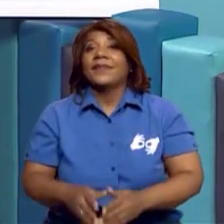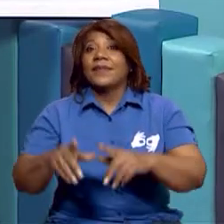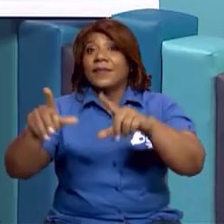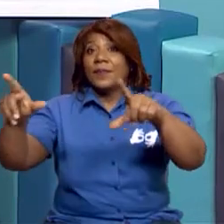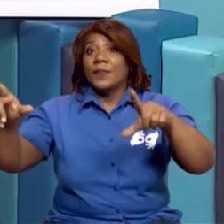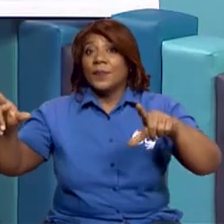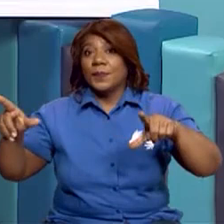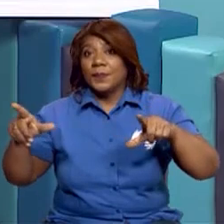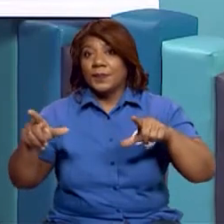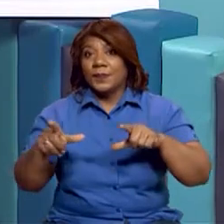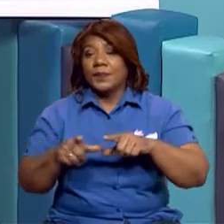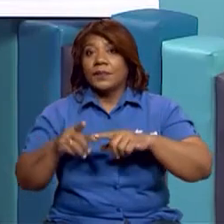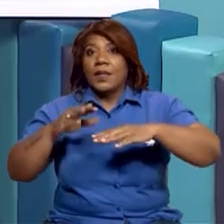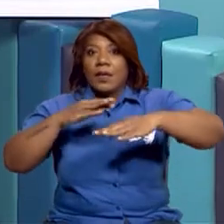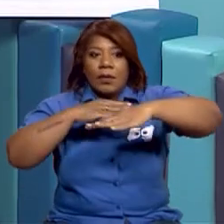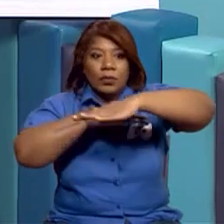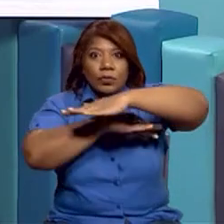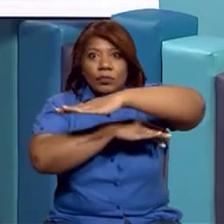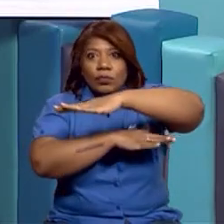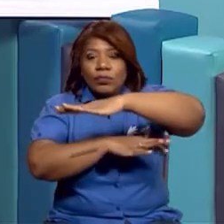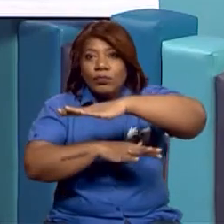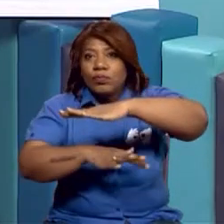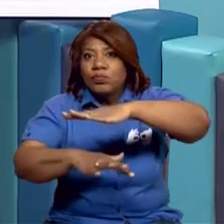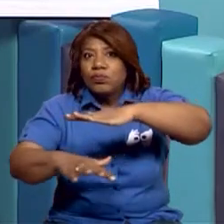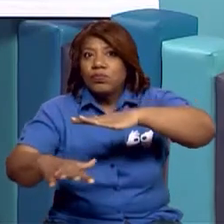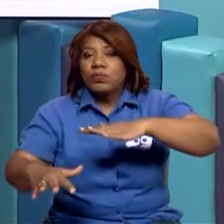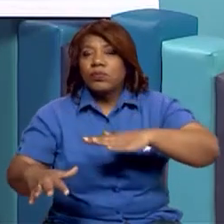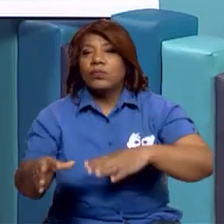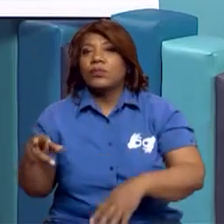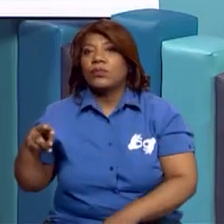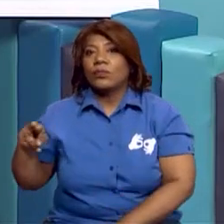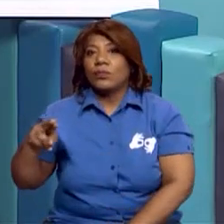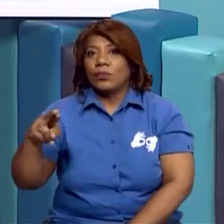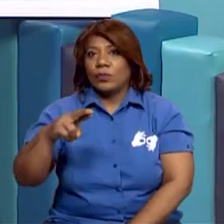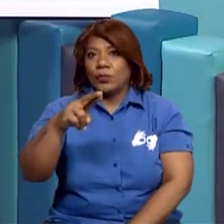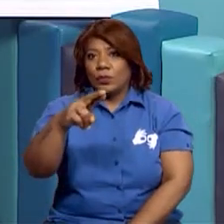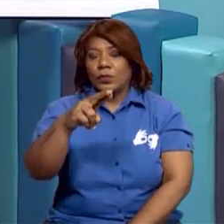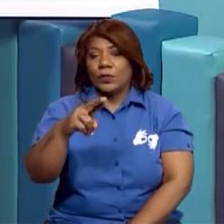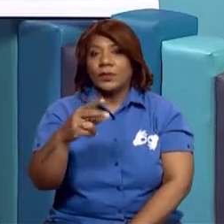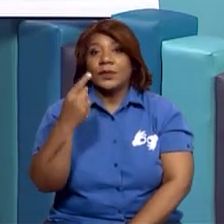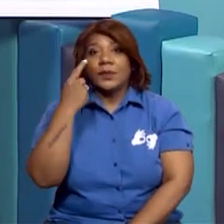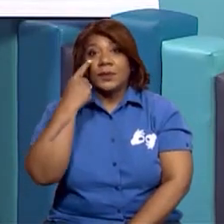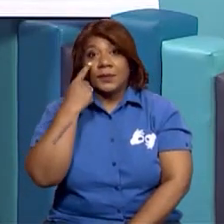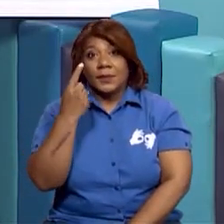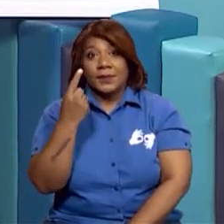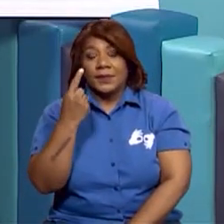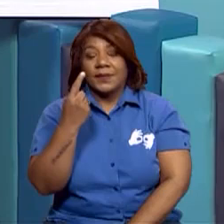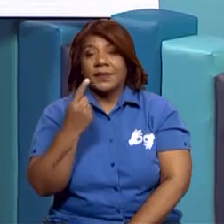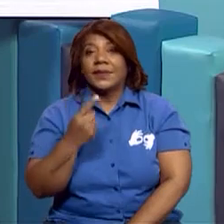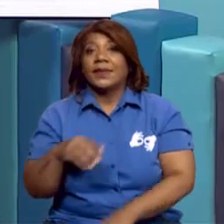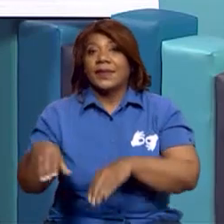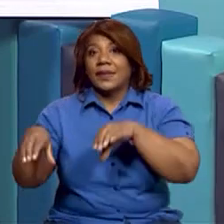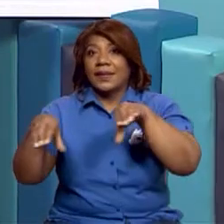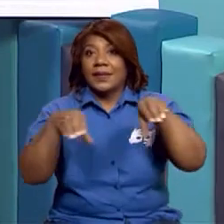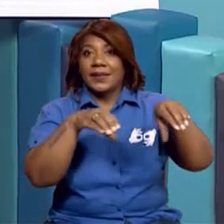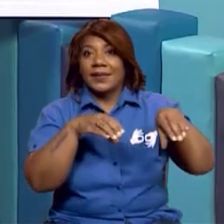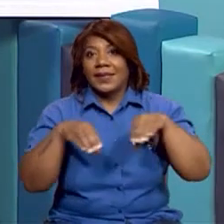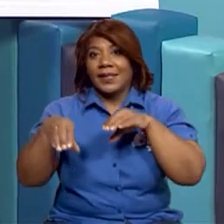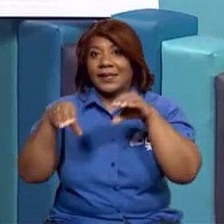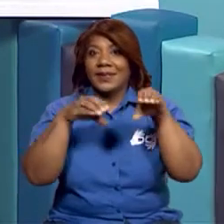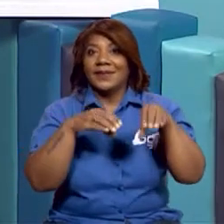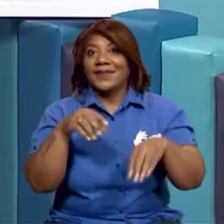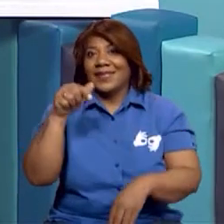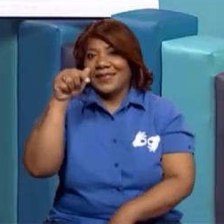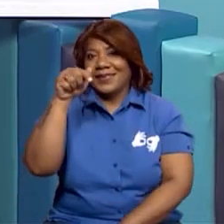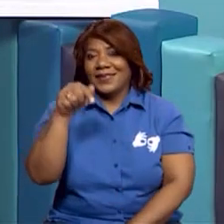lagos, el océano, el río, la laguna. Entonces, a iniciar con nuestra actividad del día de